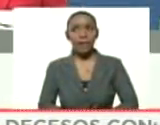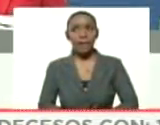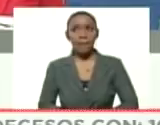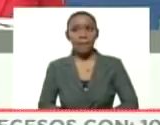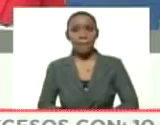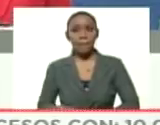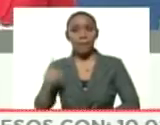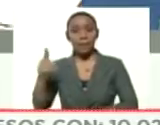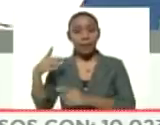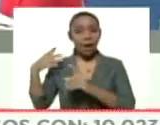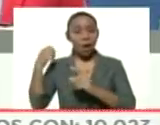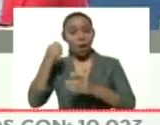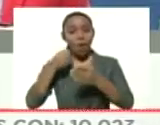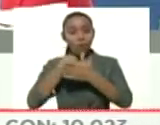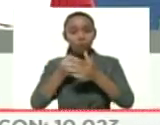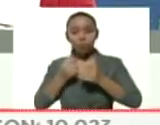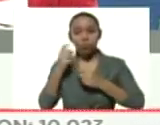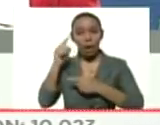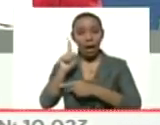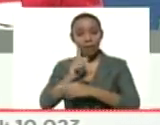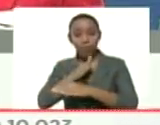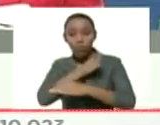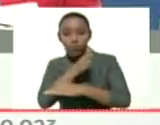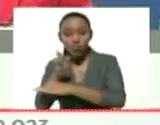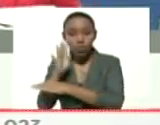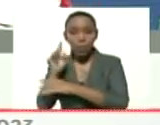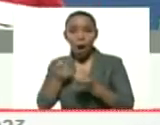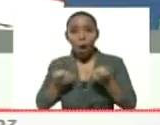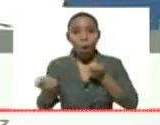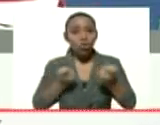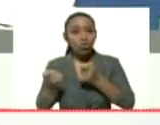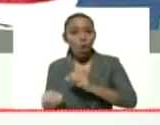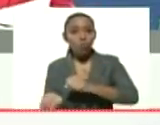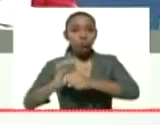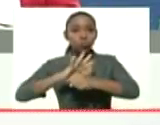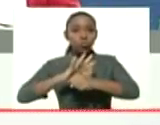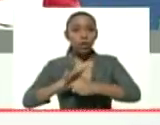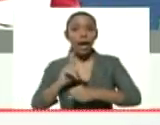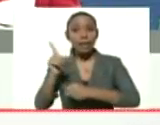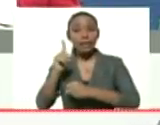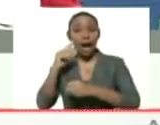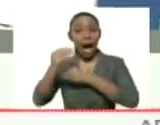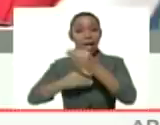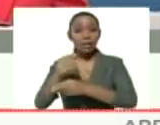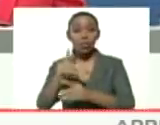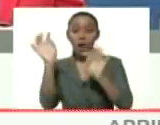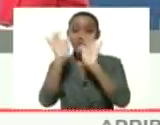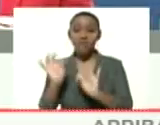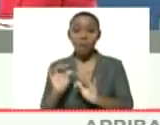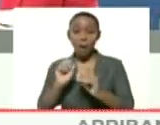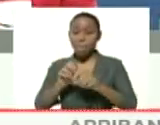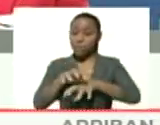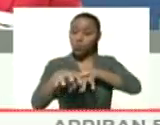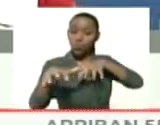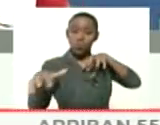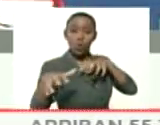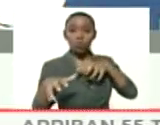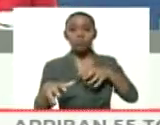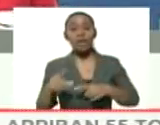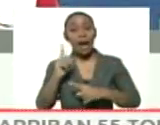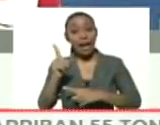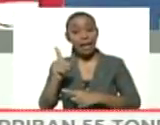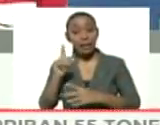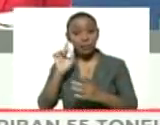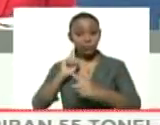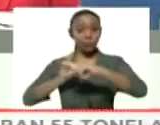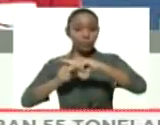de ofensiva para la prevención y para el control del COVID-19, pasa a ser una fase de mayor masificación en la